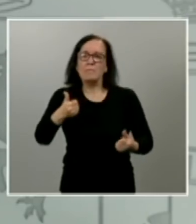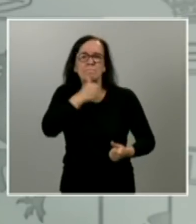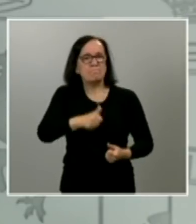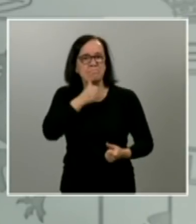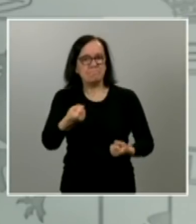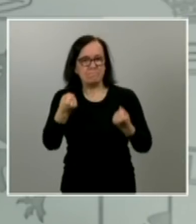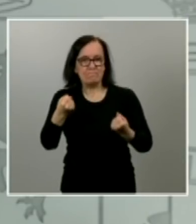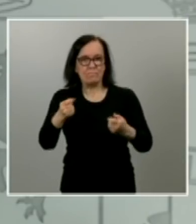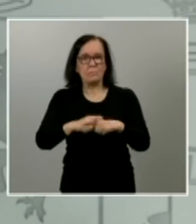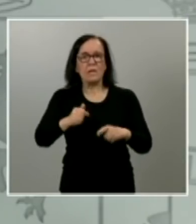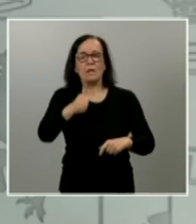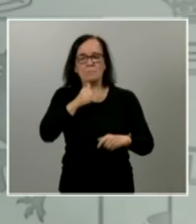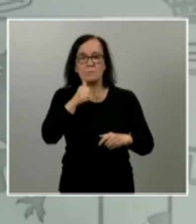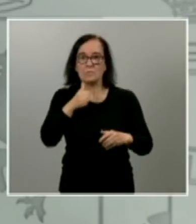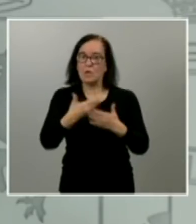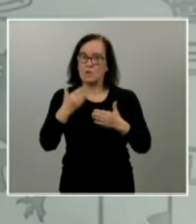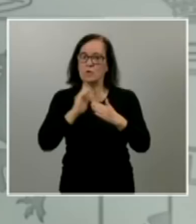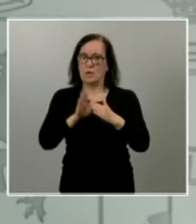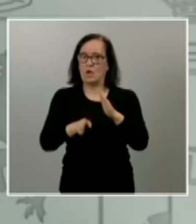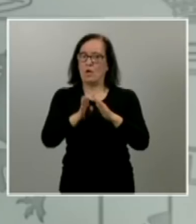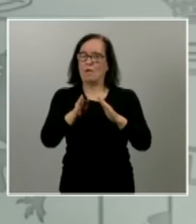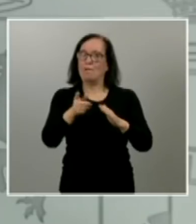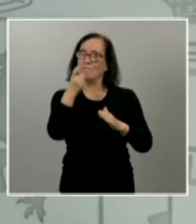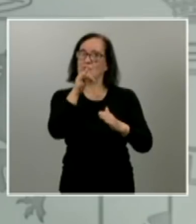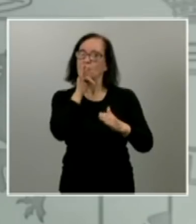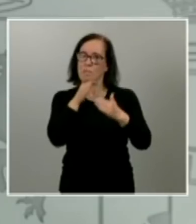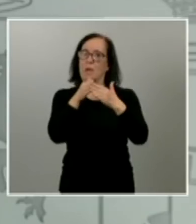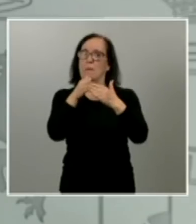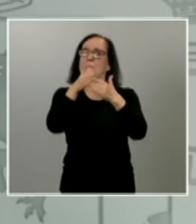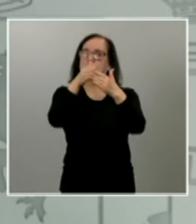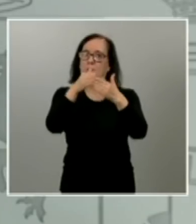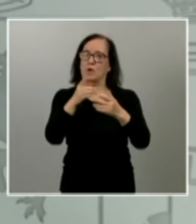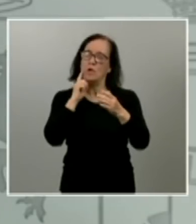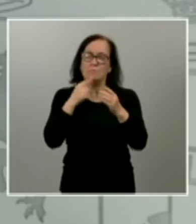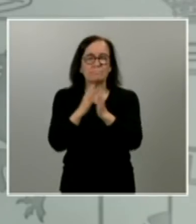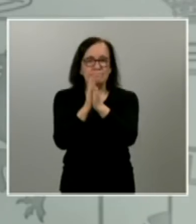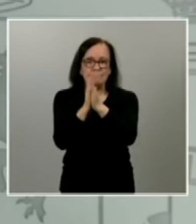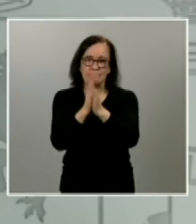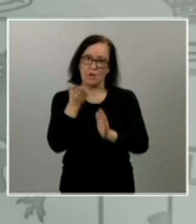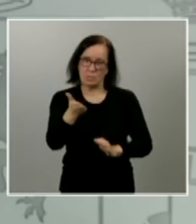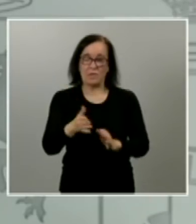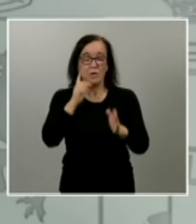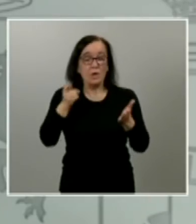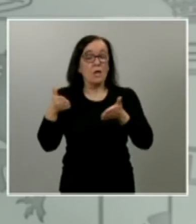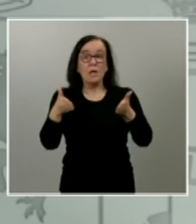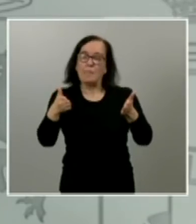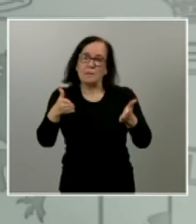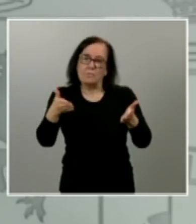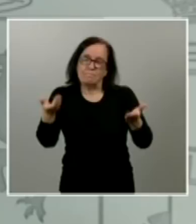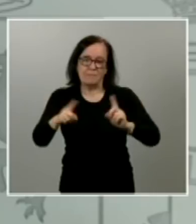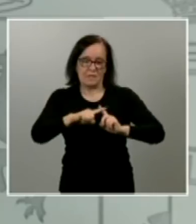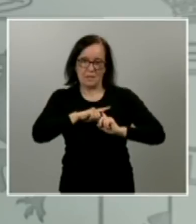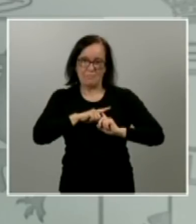aguantar los duros tramos que tenemos por delante eso es lo que os pido y solamente hay un camino que es el del sacrificio el de la